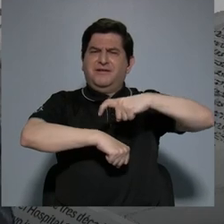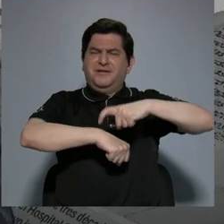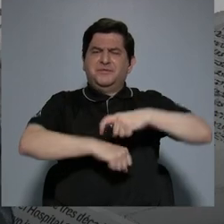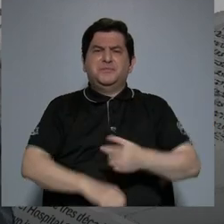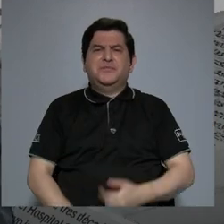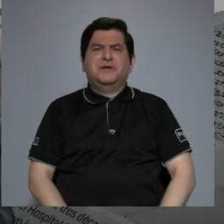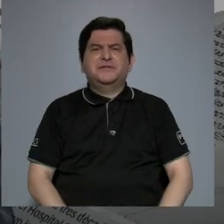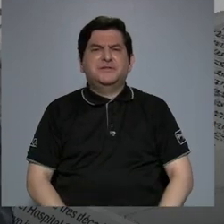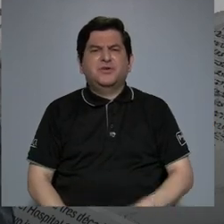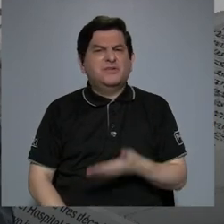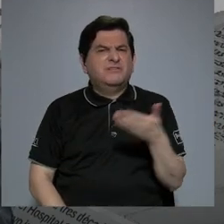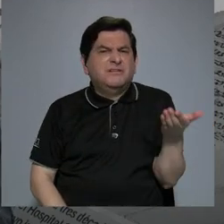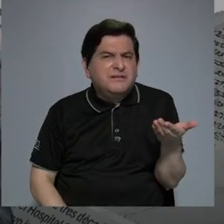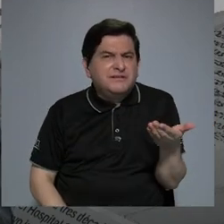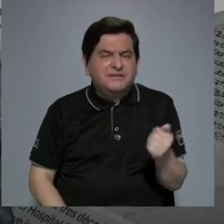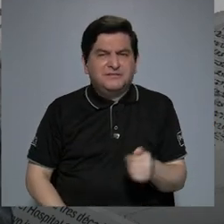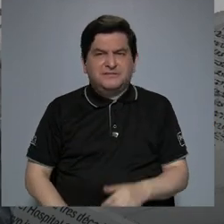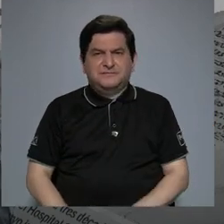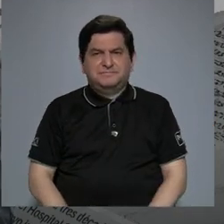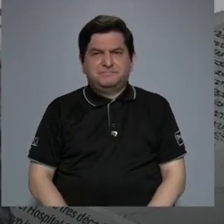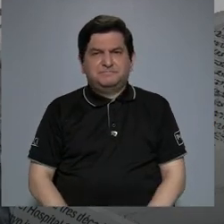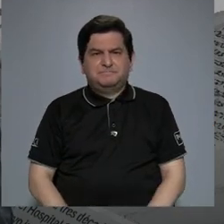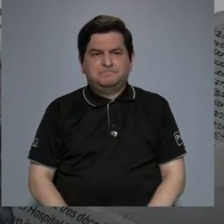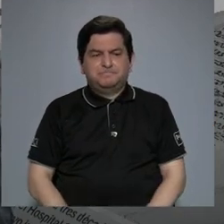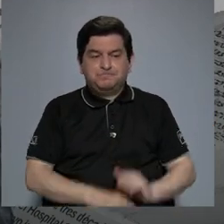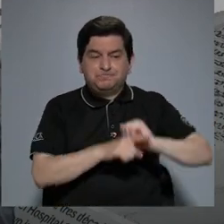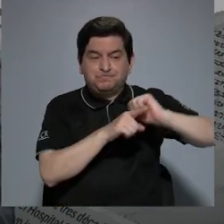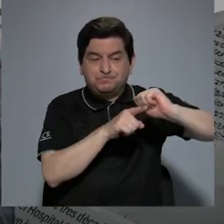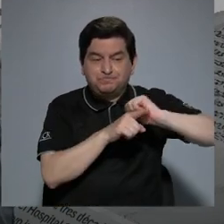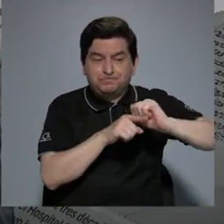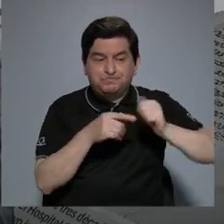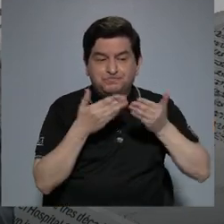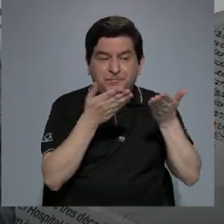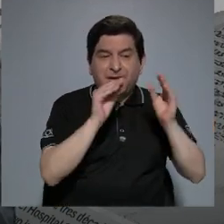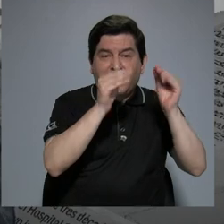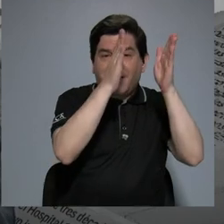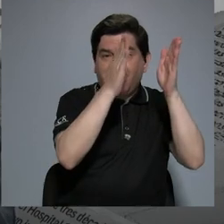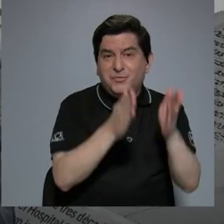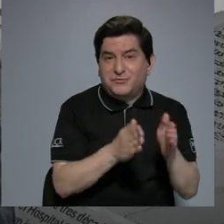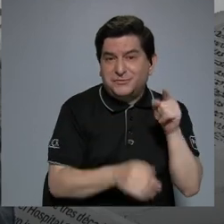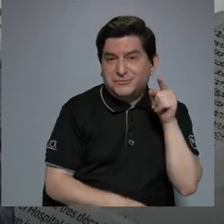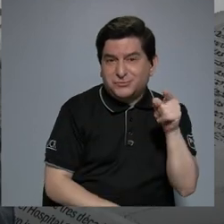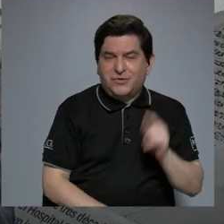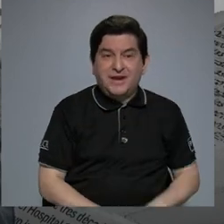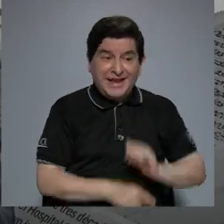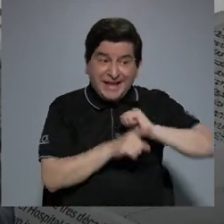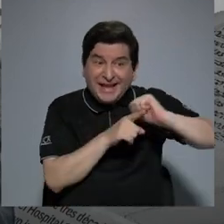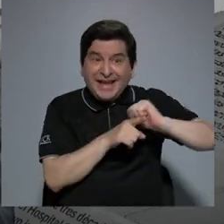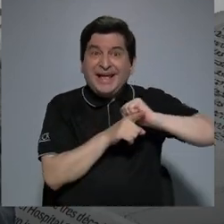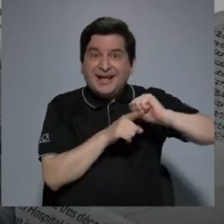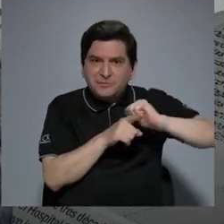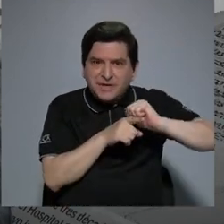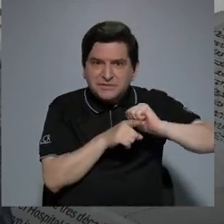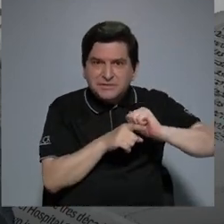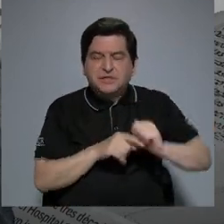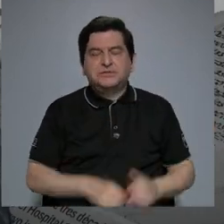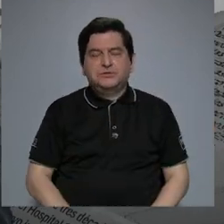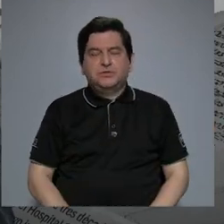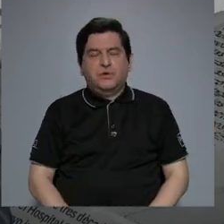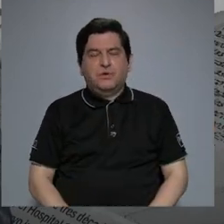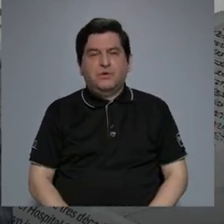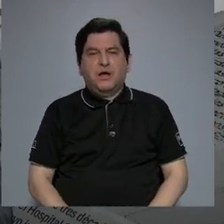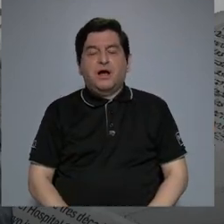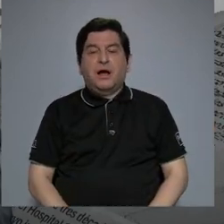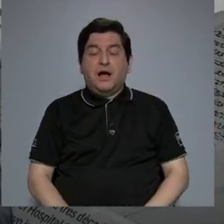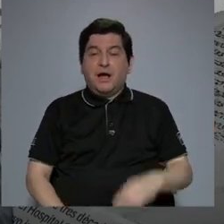capacitar a los maestros. Y creo que la capacitación es un elemento que a